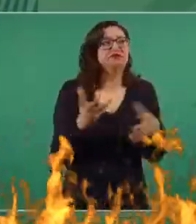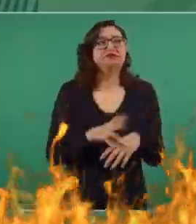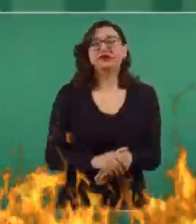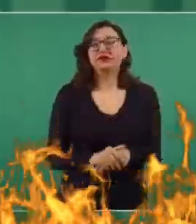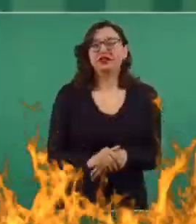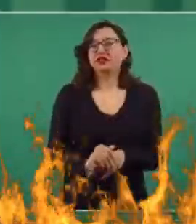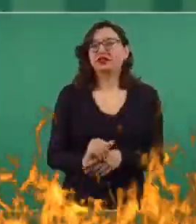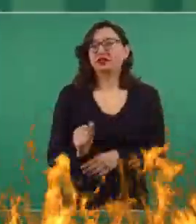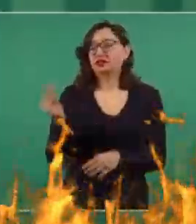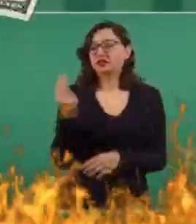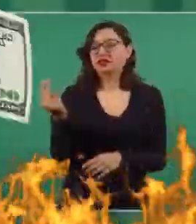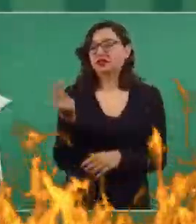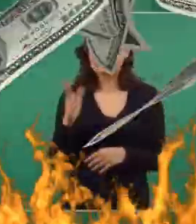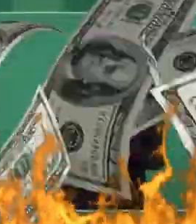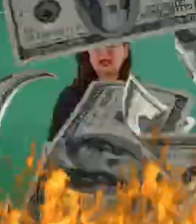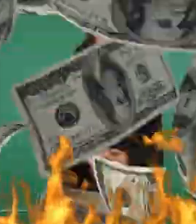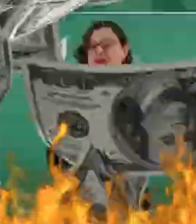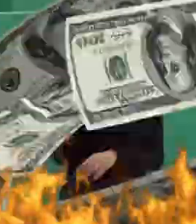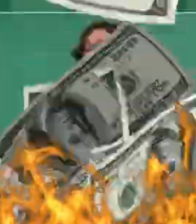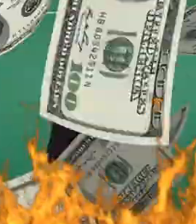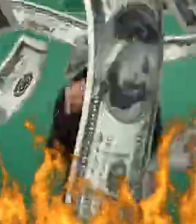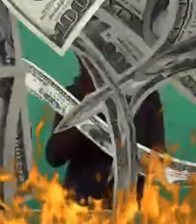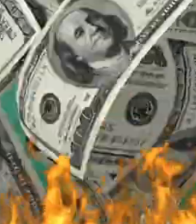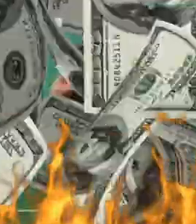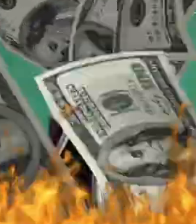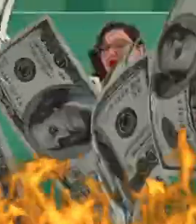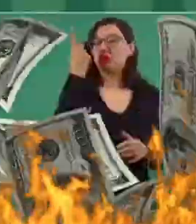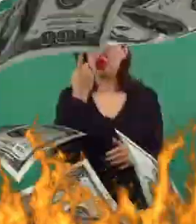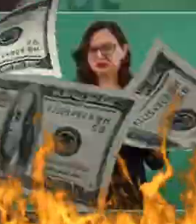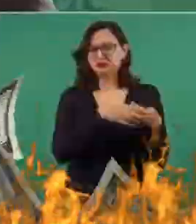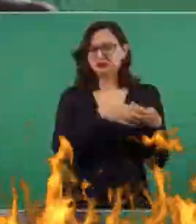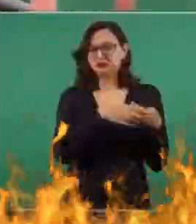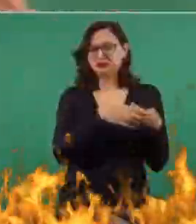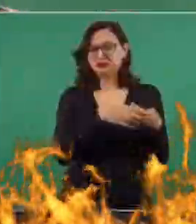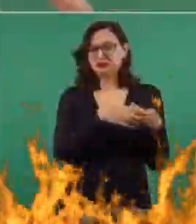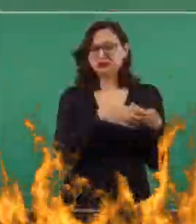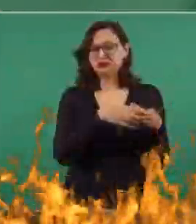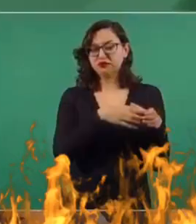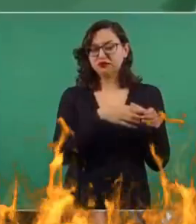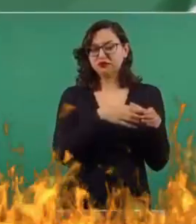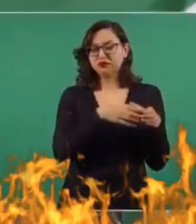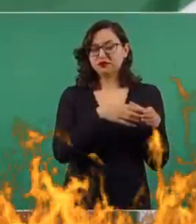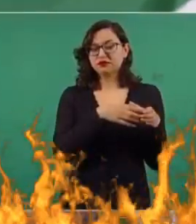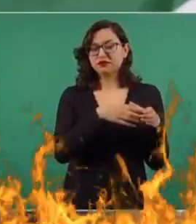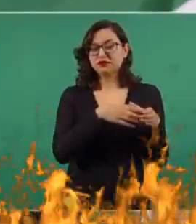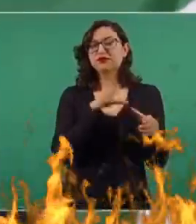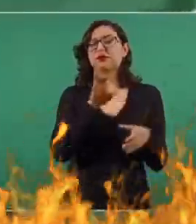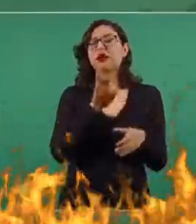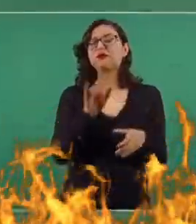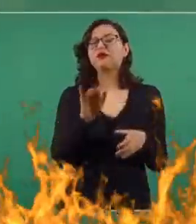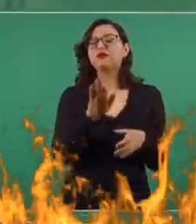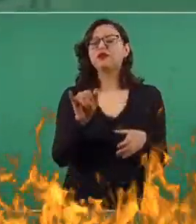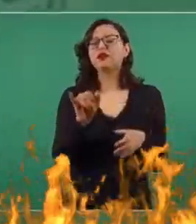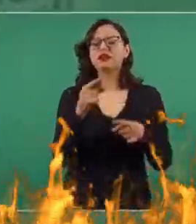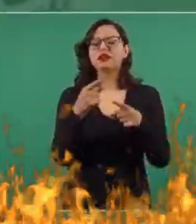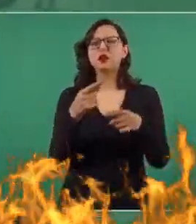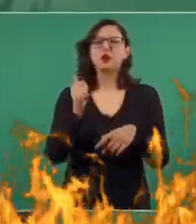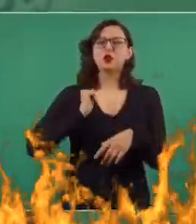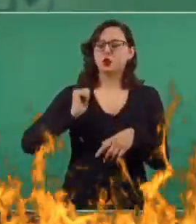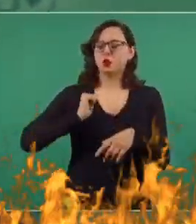más de 500 millones de dólares de fortuna. Los fifís fueron los que celebraron